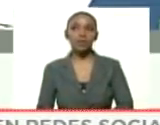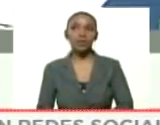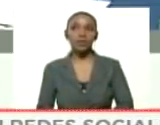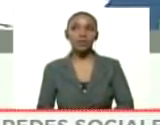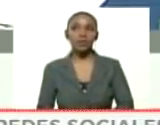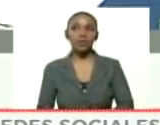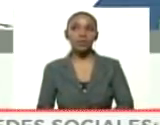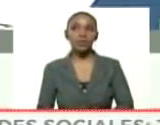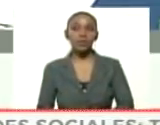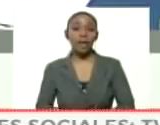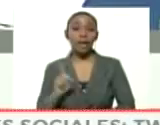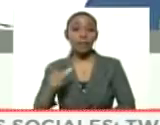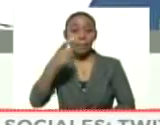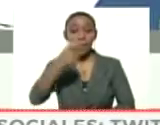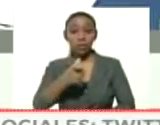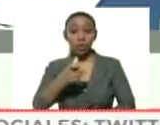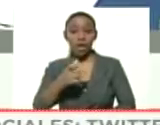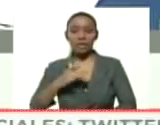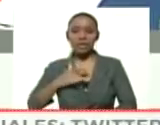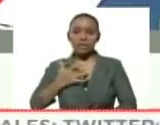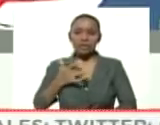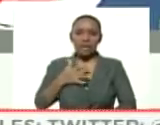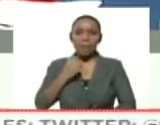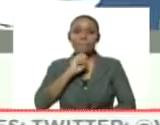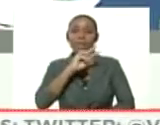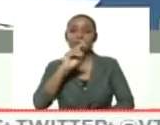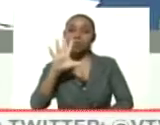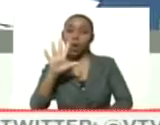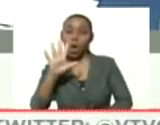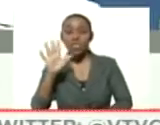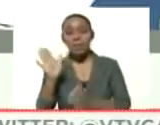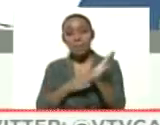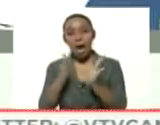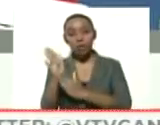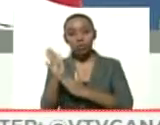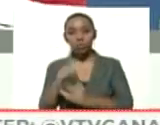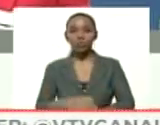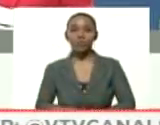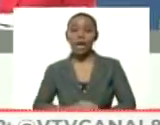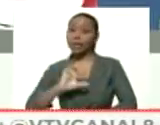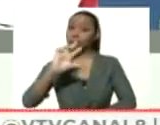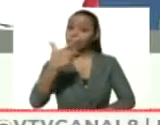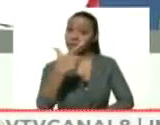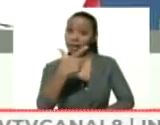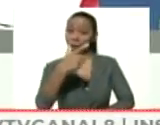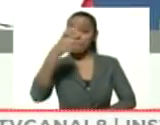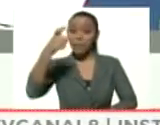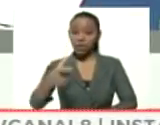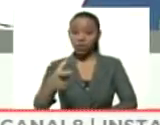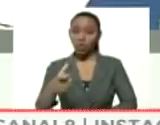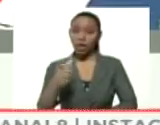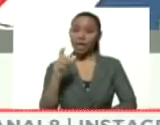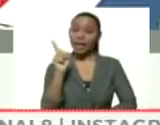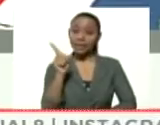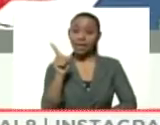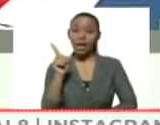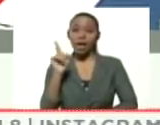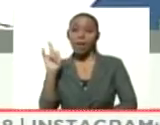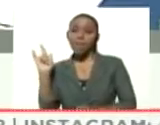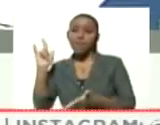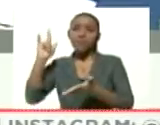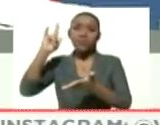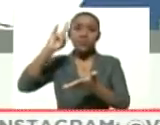Esta persona inició sus síntomas el 25 de marzo. El tercer caso es un caso de un piloto,